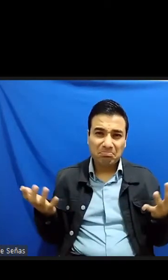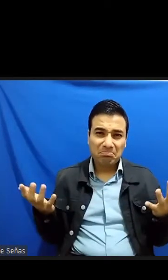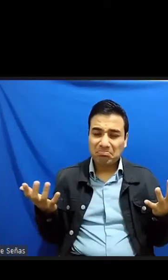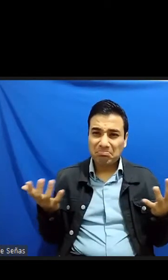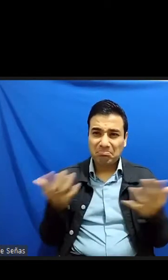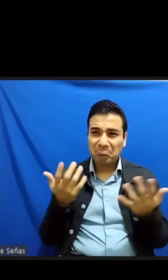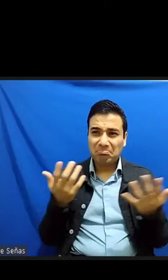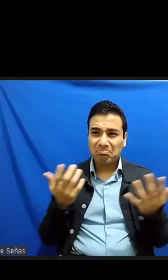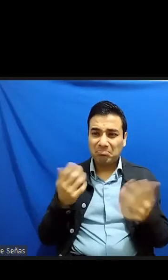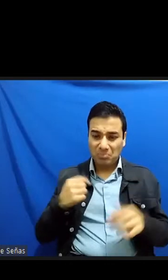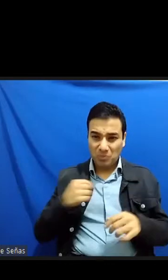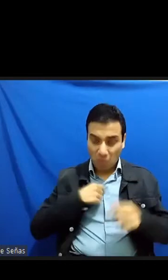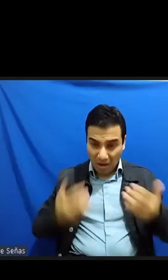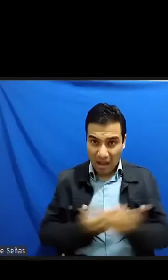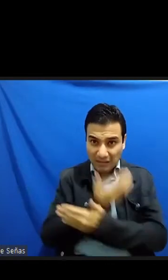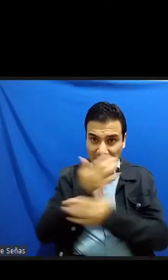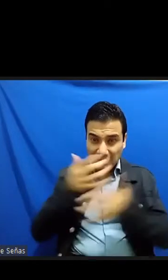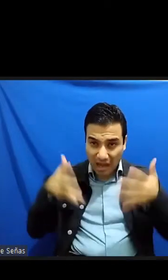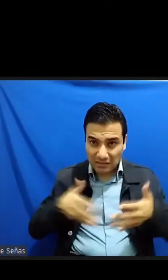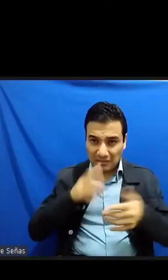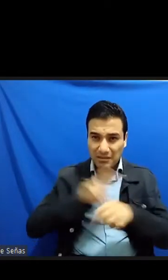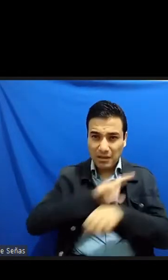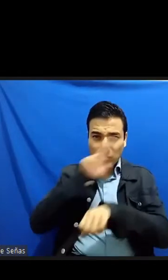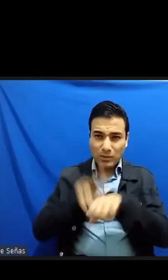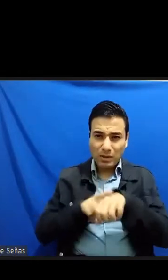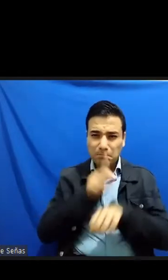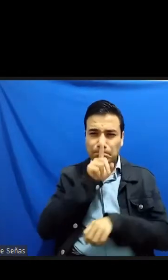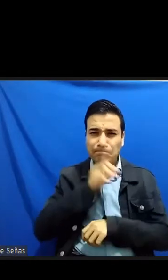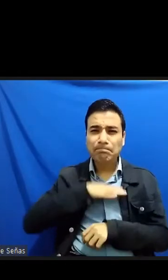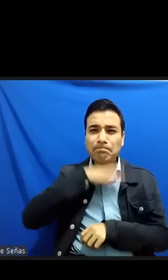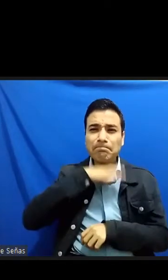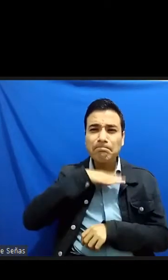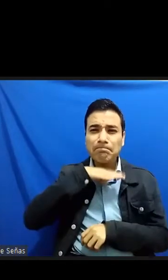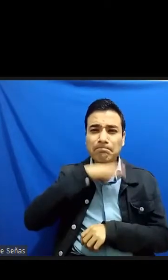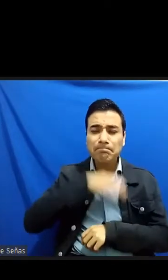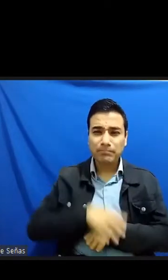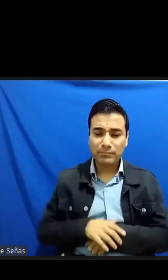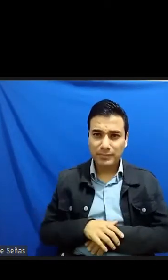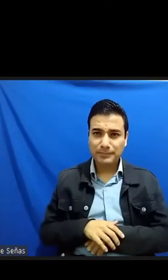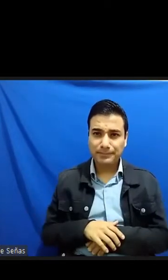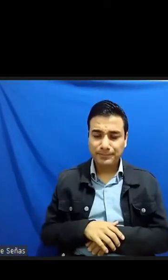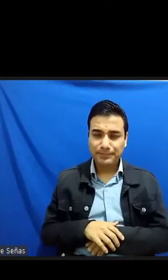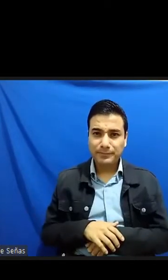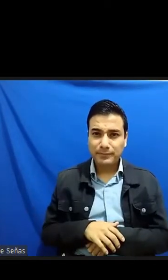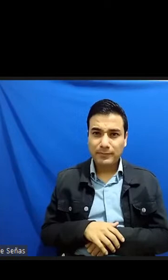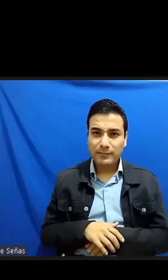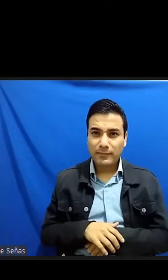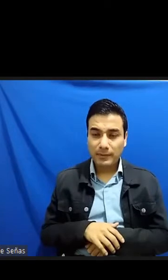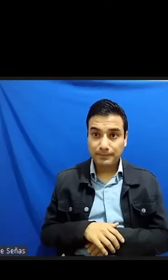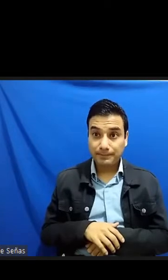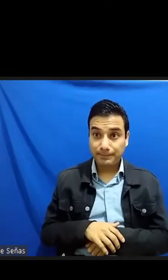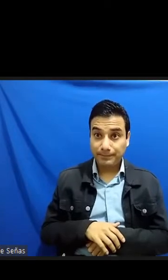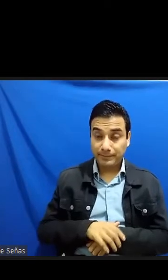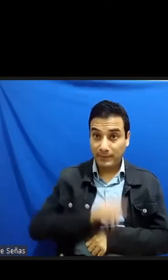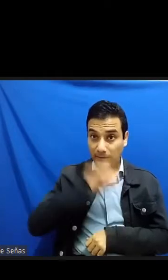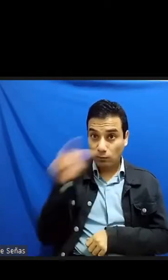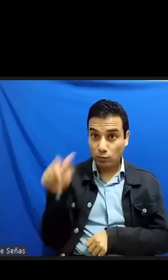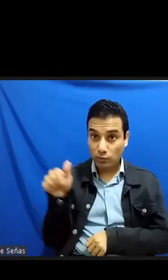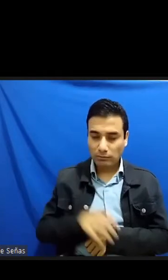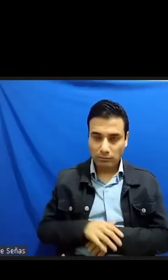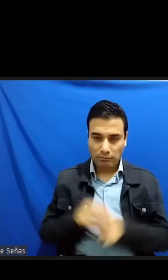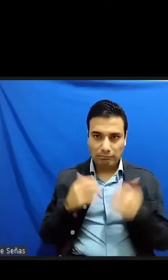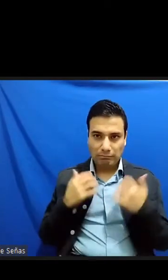otorgado fueron entonces dos los Chiqui Nagaoka dos vacíos en uno solo